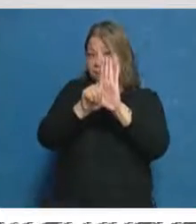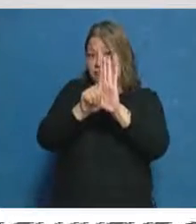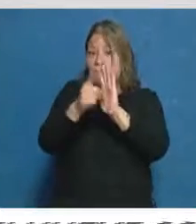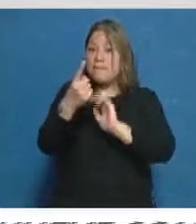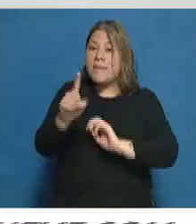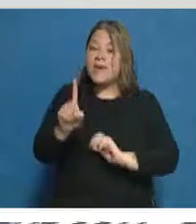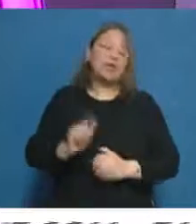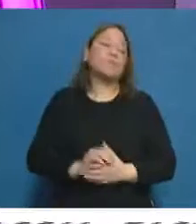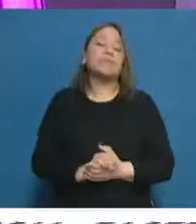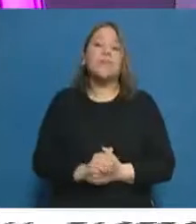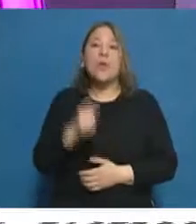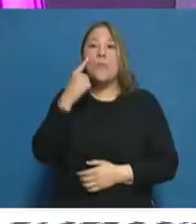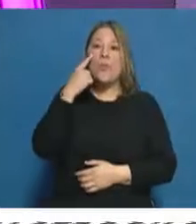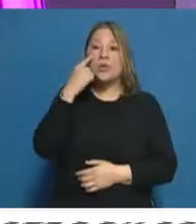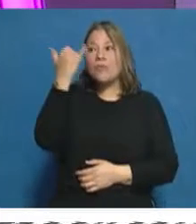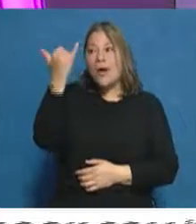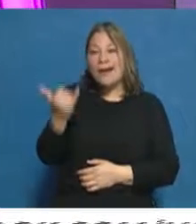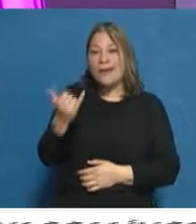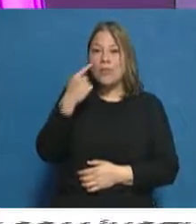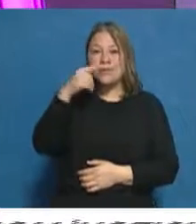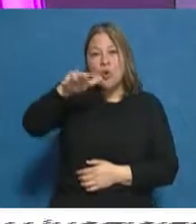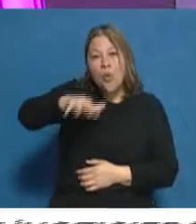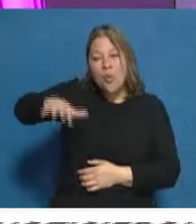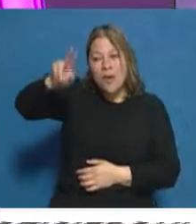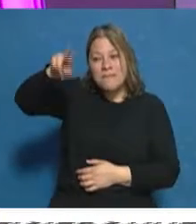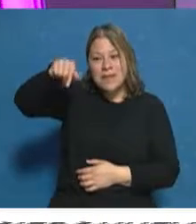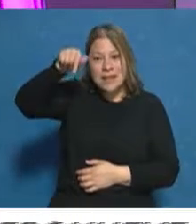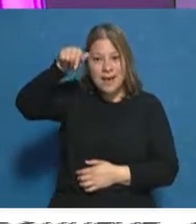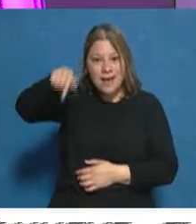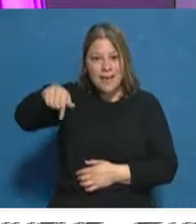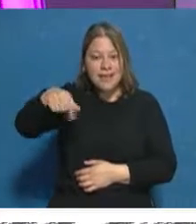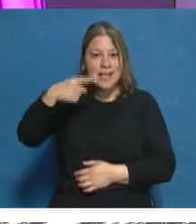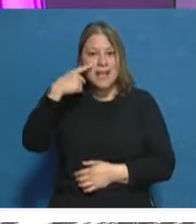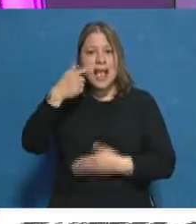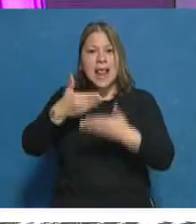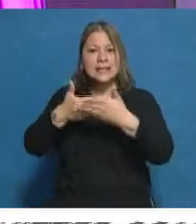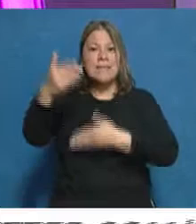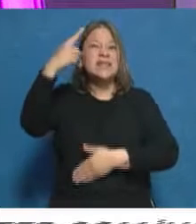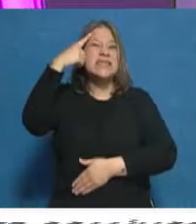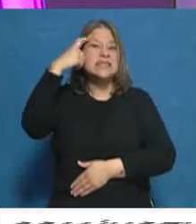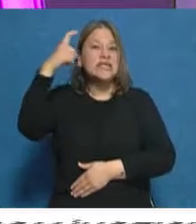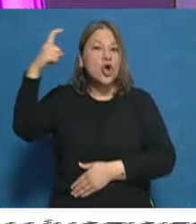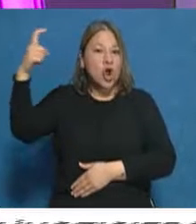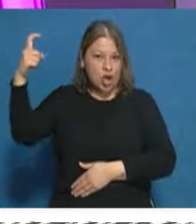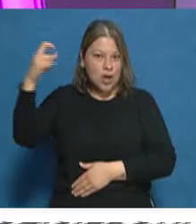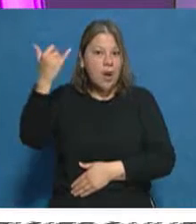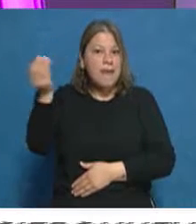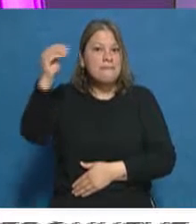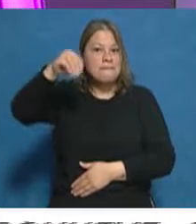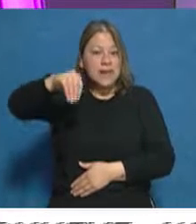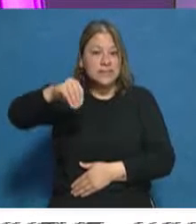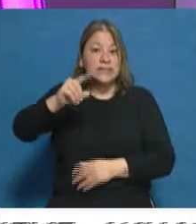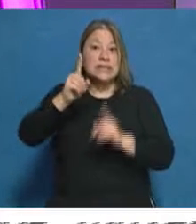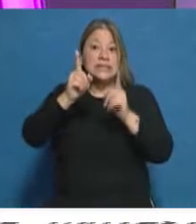Pero hay un municipio, por ejemplo, el municipio de Guaymallén, que ha implementado el examen psicológico. Algunos otros